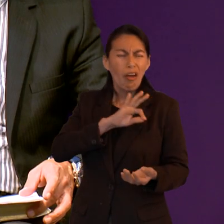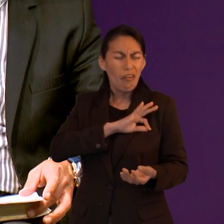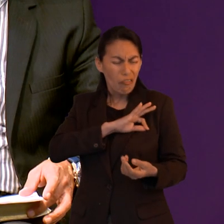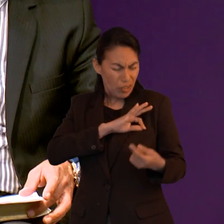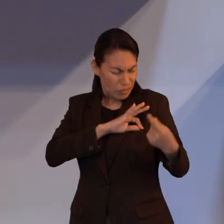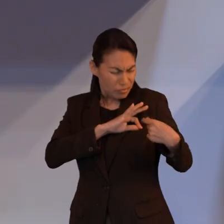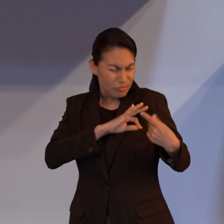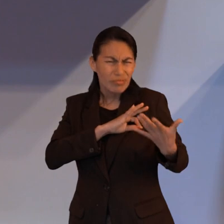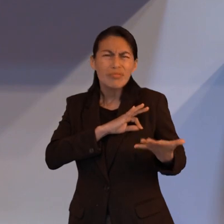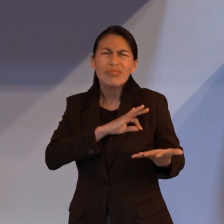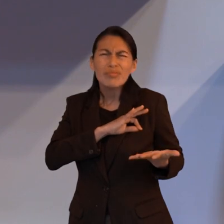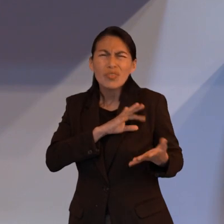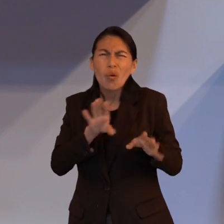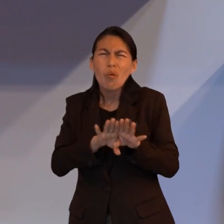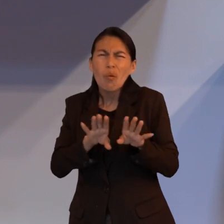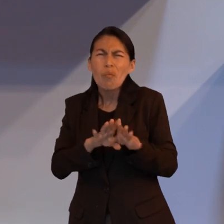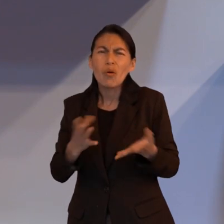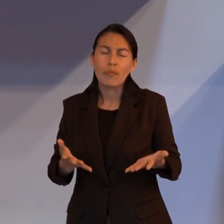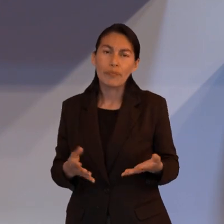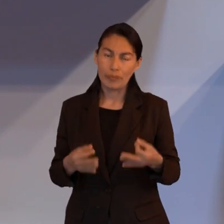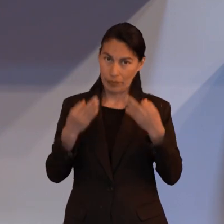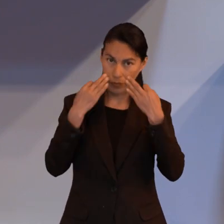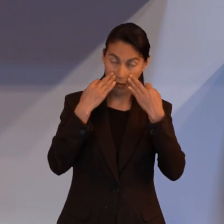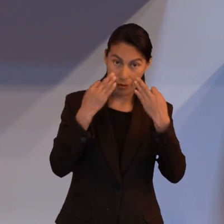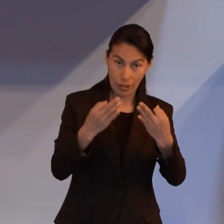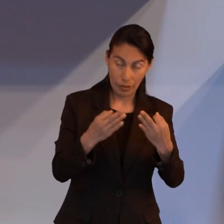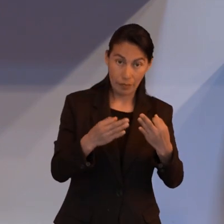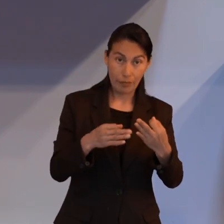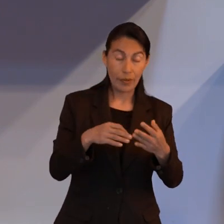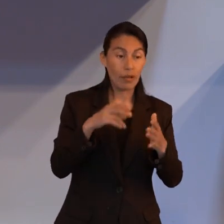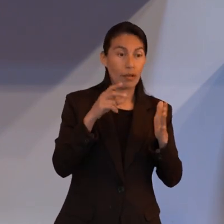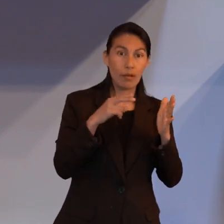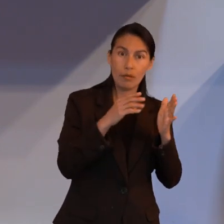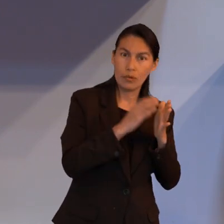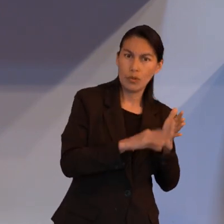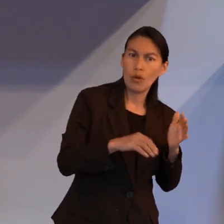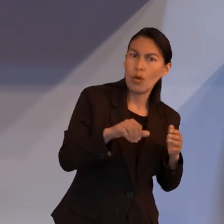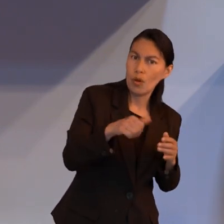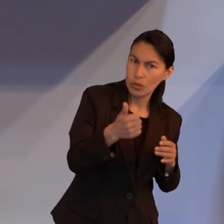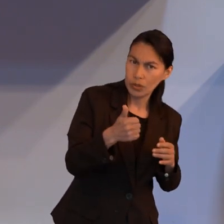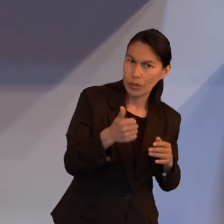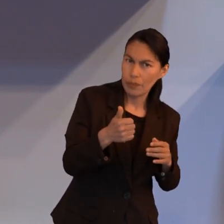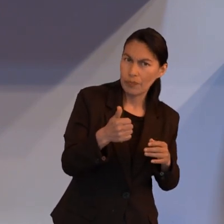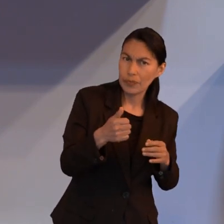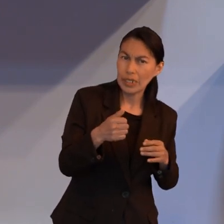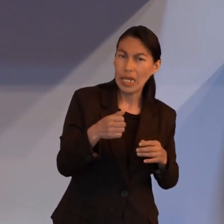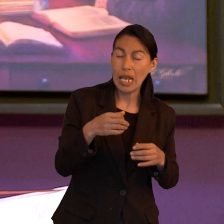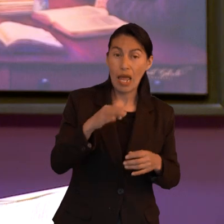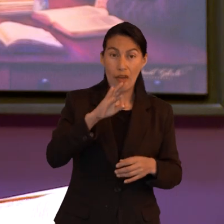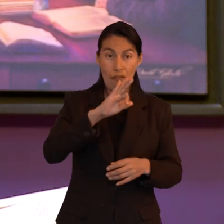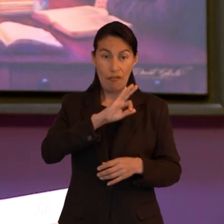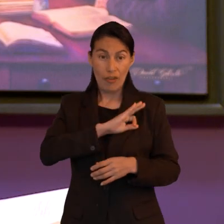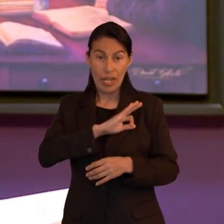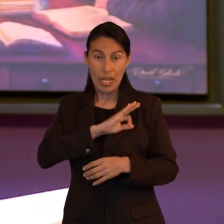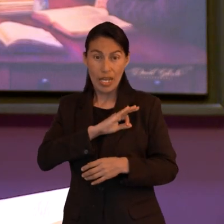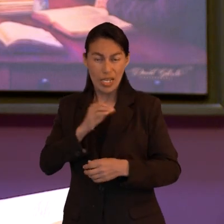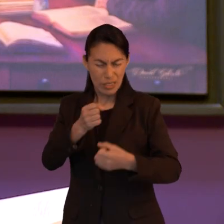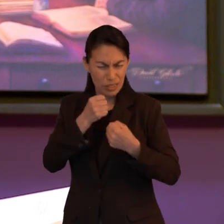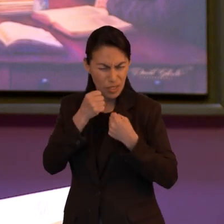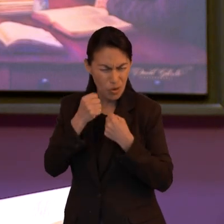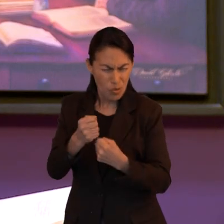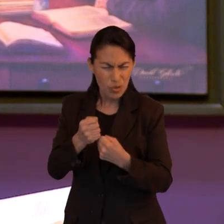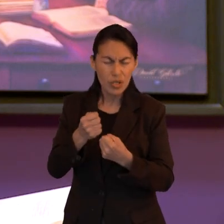acordamos de Dios pero entonces ¿dónde está nuestra fe en ese momento? Mira Vicky